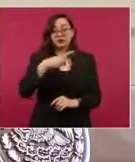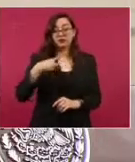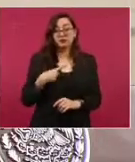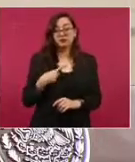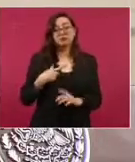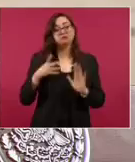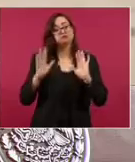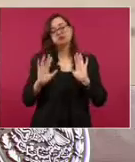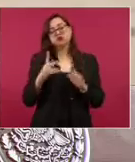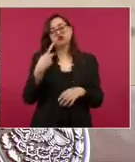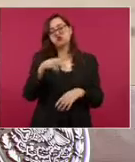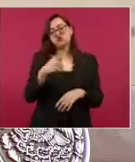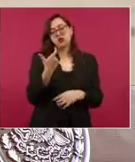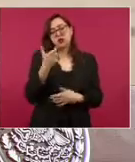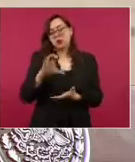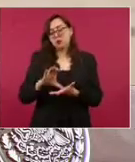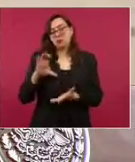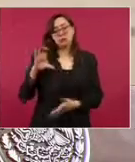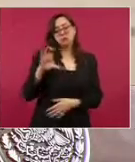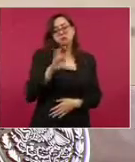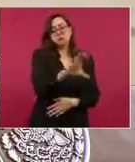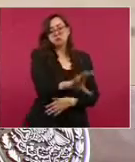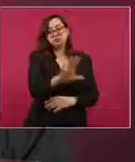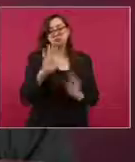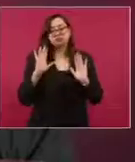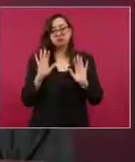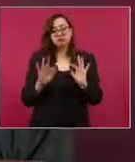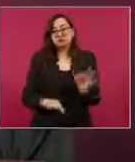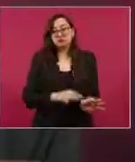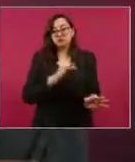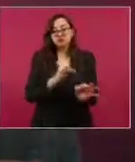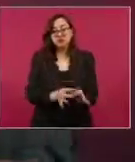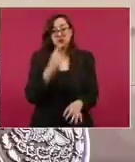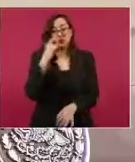se les transferirán sus participaciones como corresponde por ley.